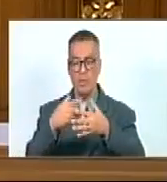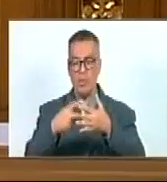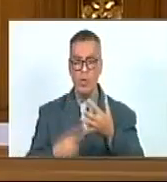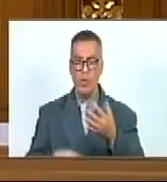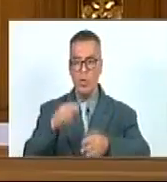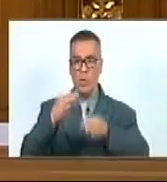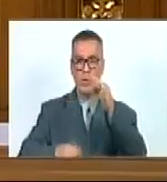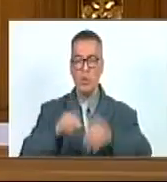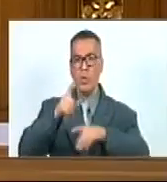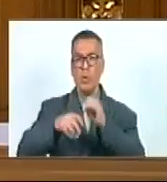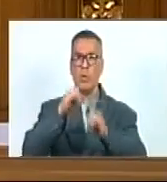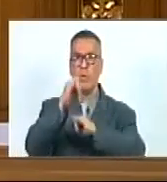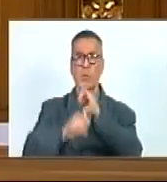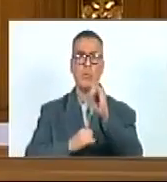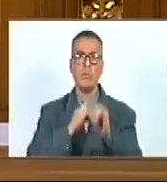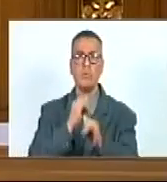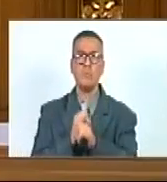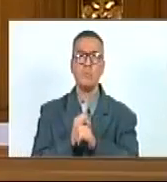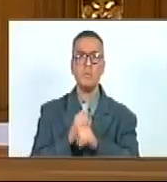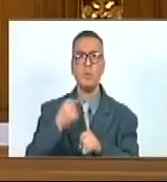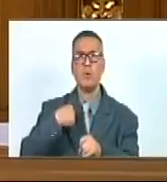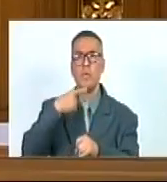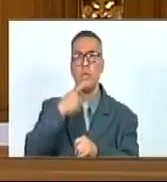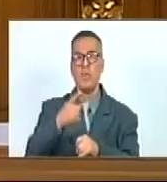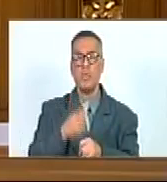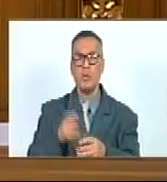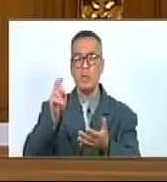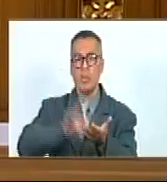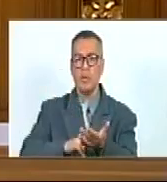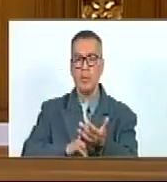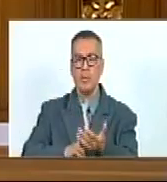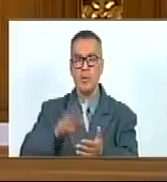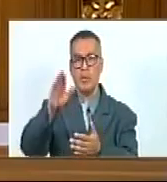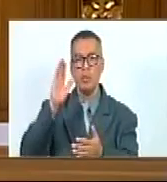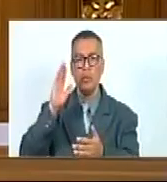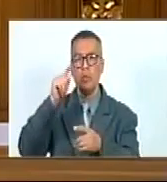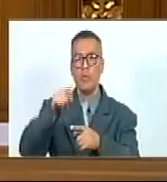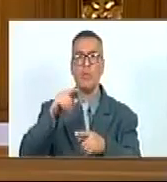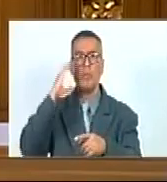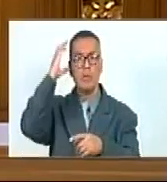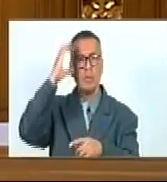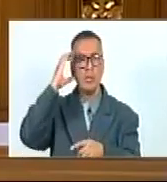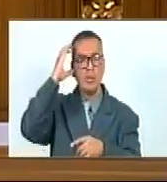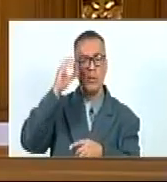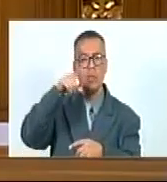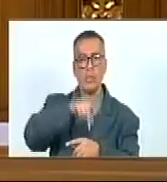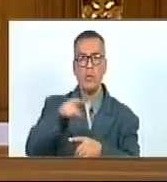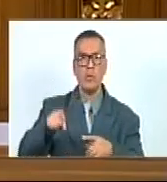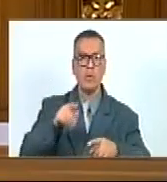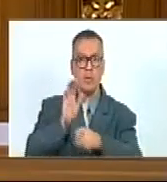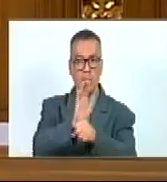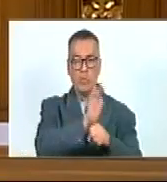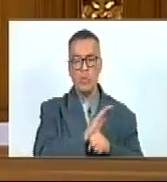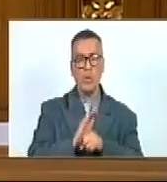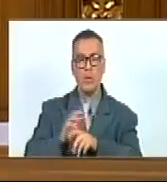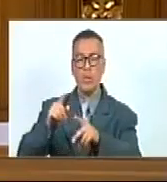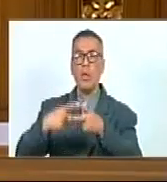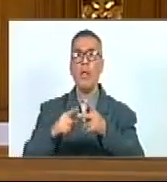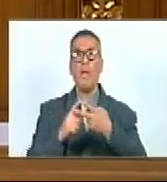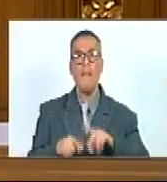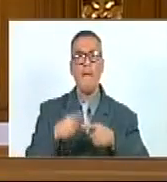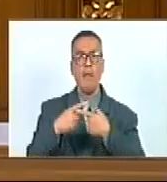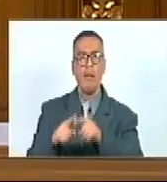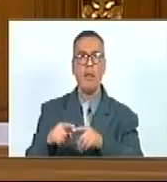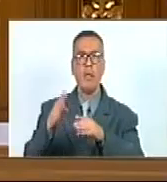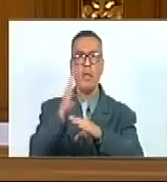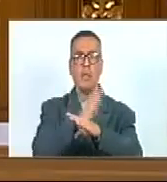Jurídicos Internacionales A Los Fines De Reafirmar Su Compromiso En La Concientización Preservación Y Protección De La